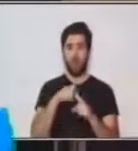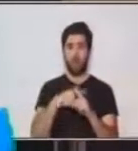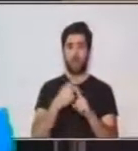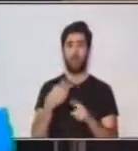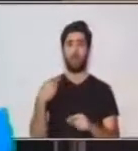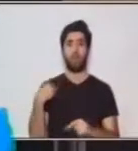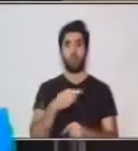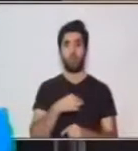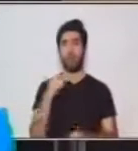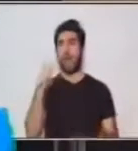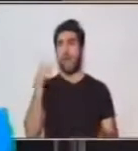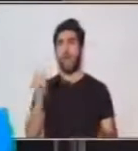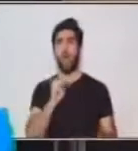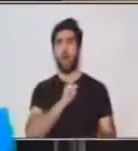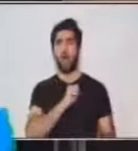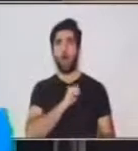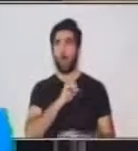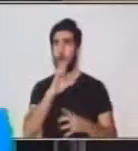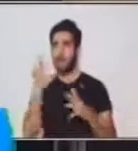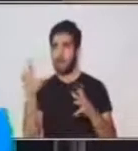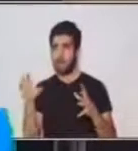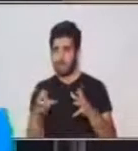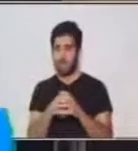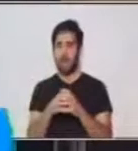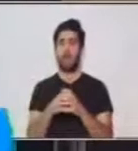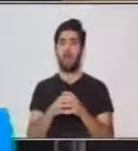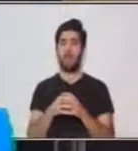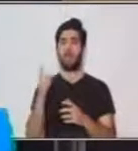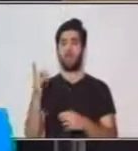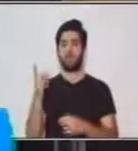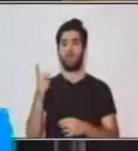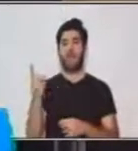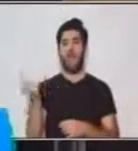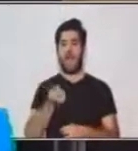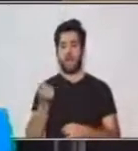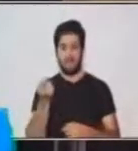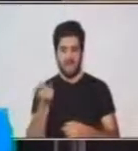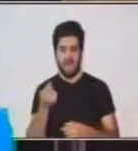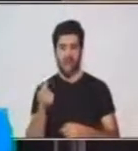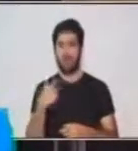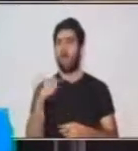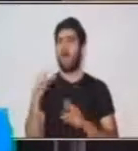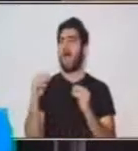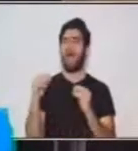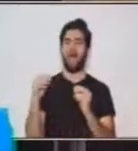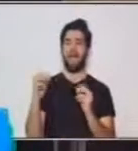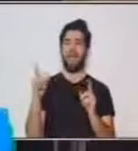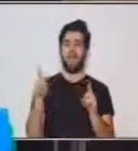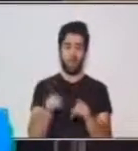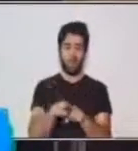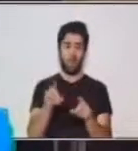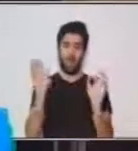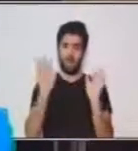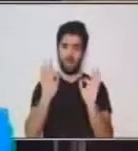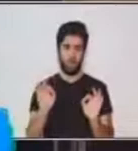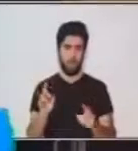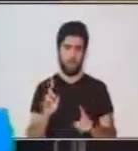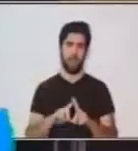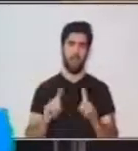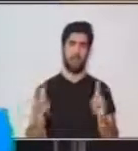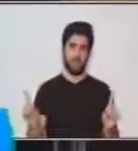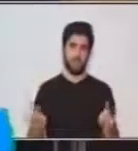compañeros, con nuestros cuates, no hablamos de la misma manera.